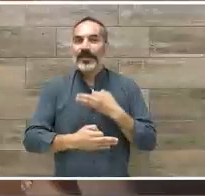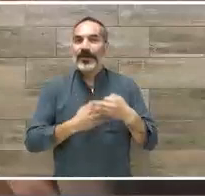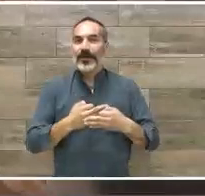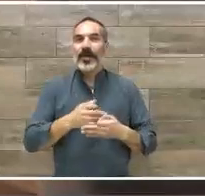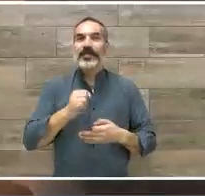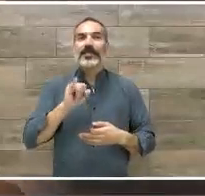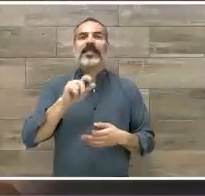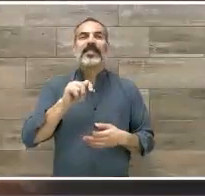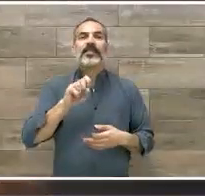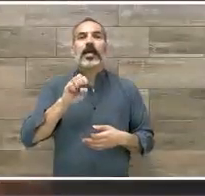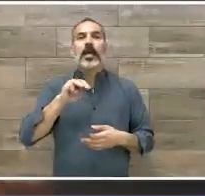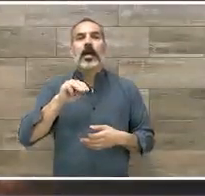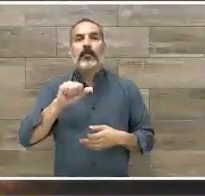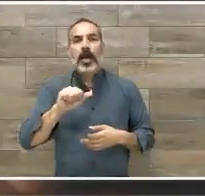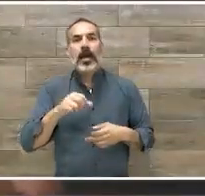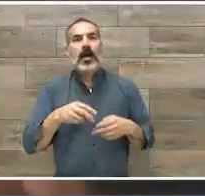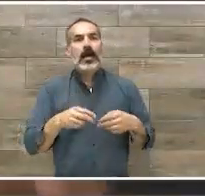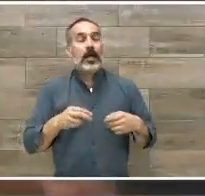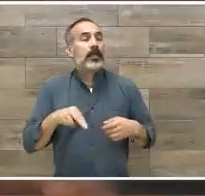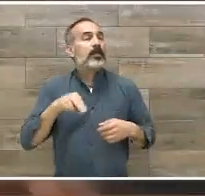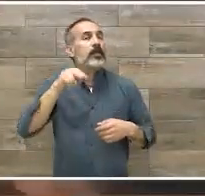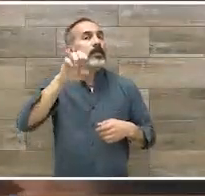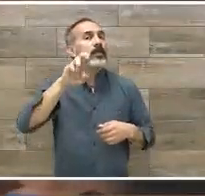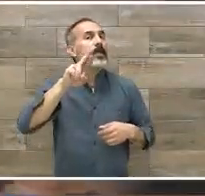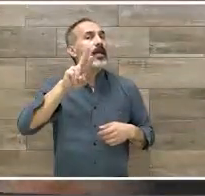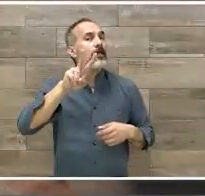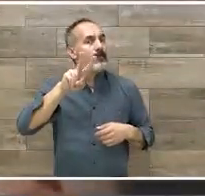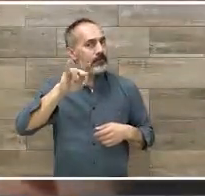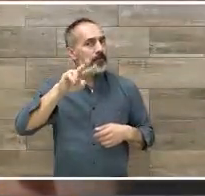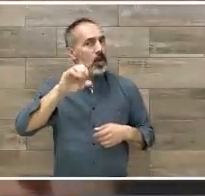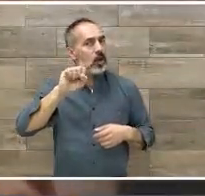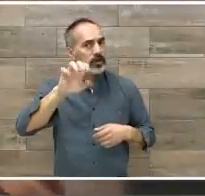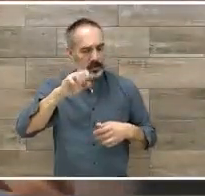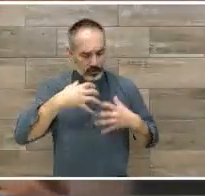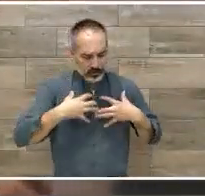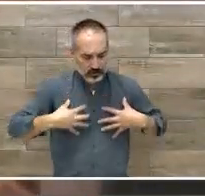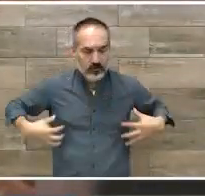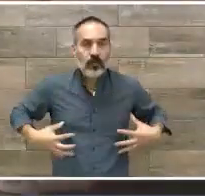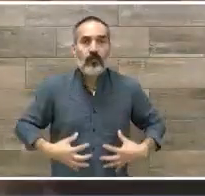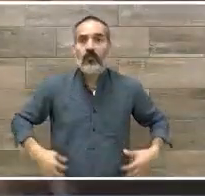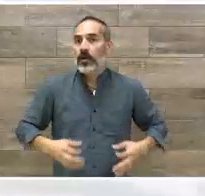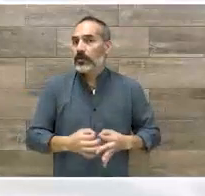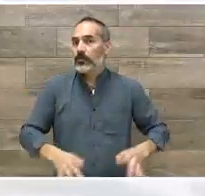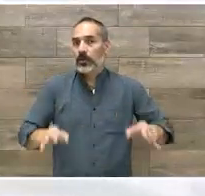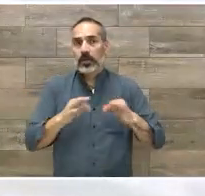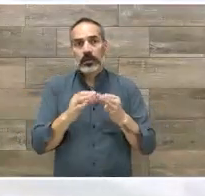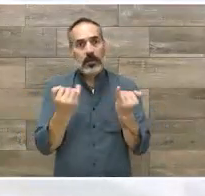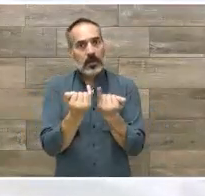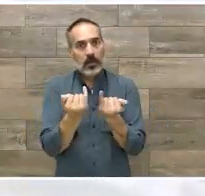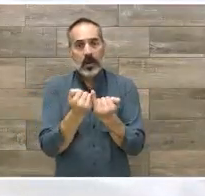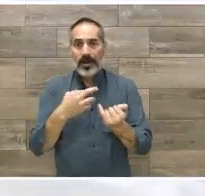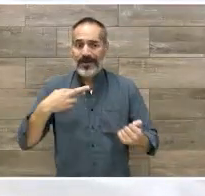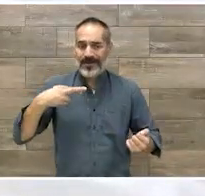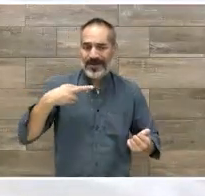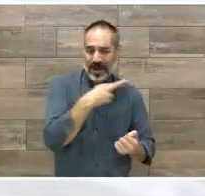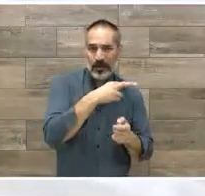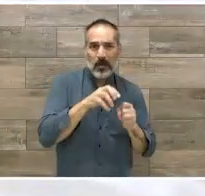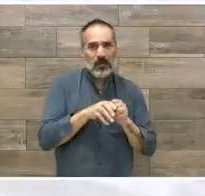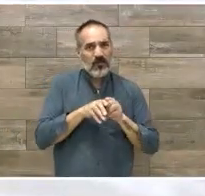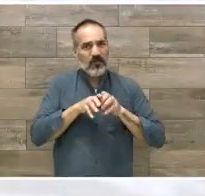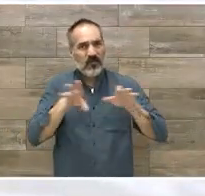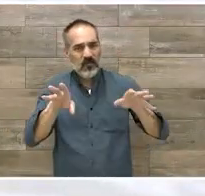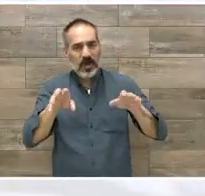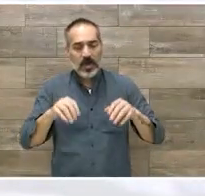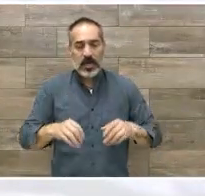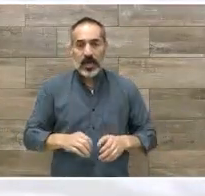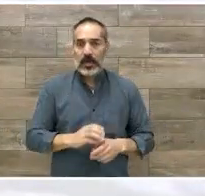comparable, continuando con la metáfora con un Fórmula 1. En esta etapa, especialmente entre